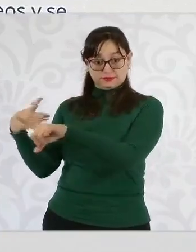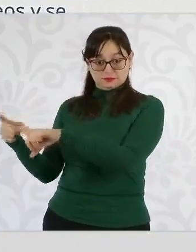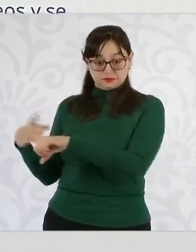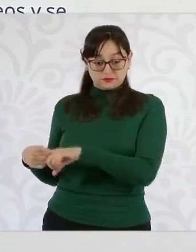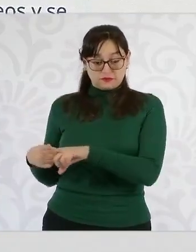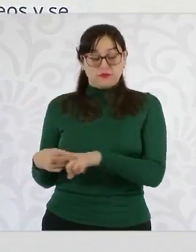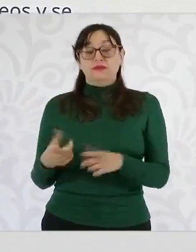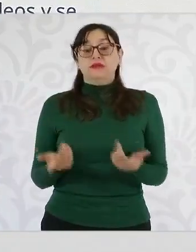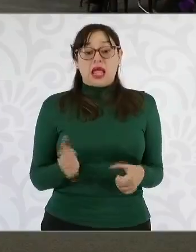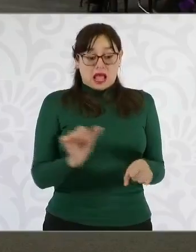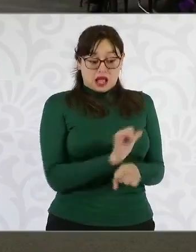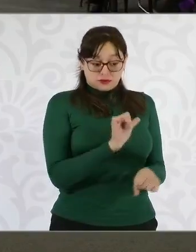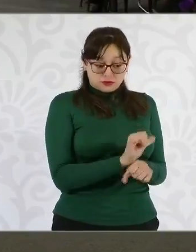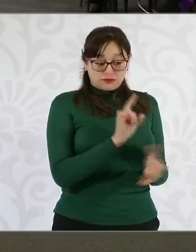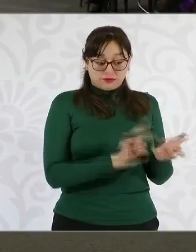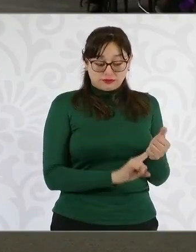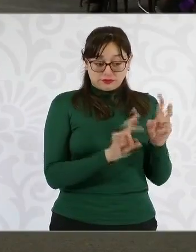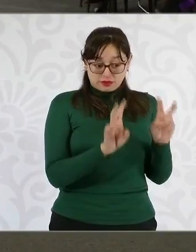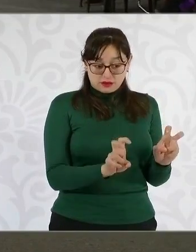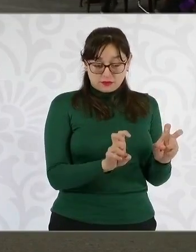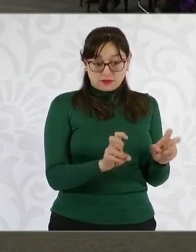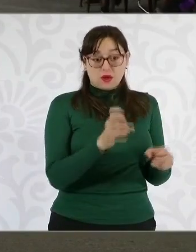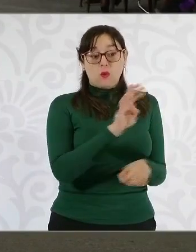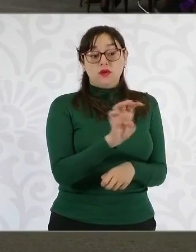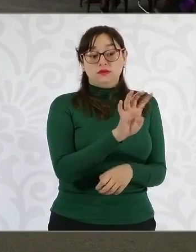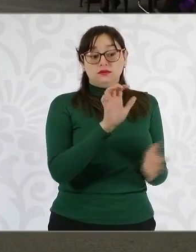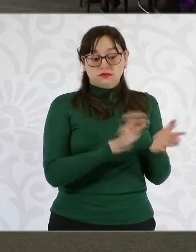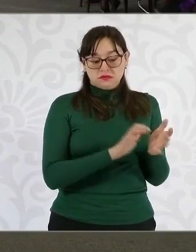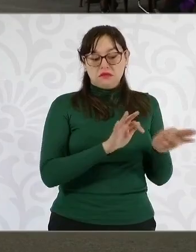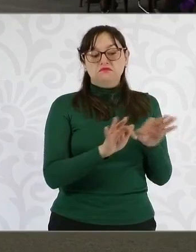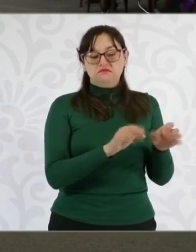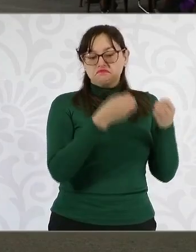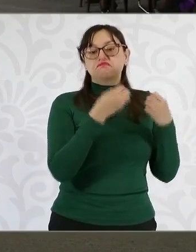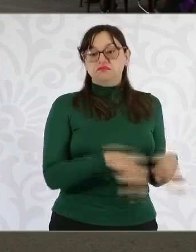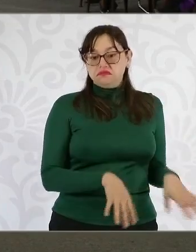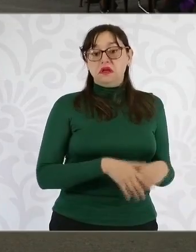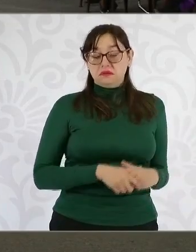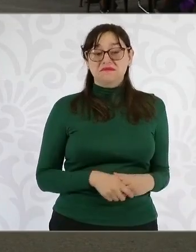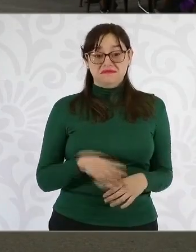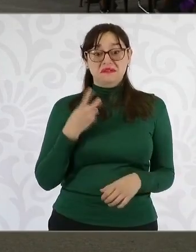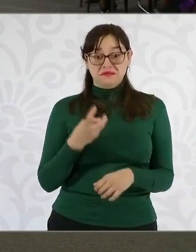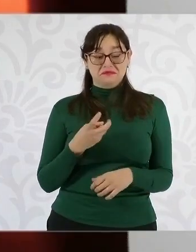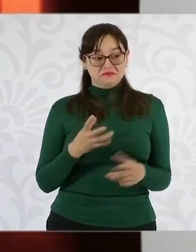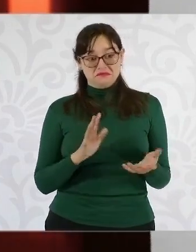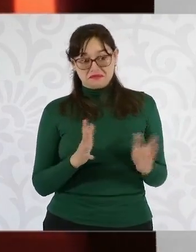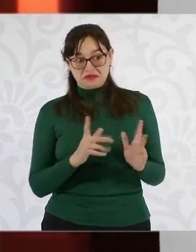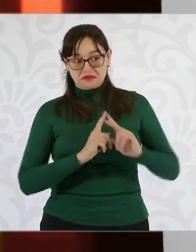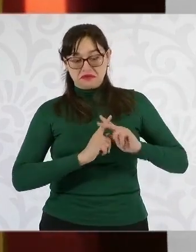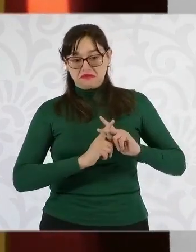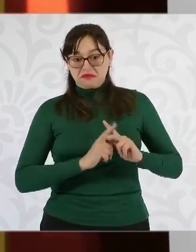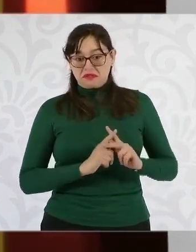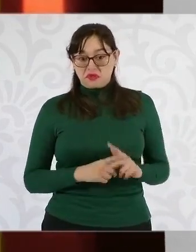400 mil empleos en los Estados Unidos. Ese es el impacto, estimado, presidenta, que hemos podido calcular